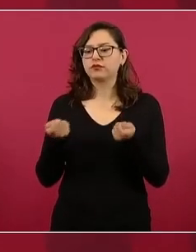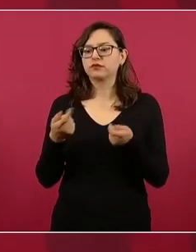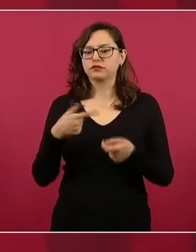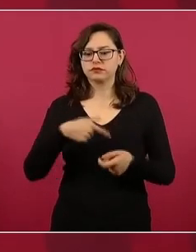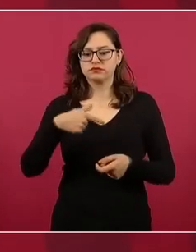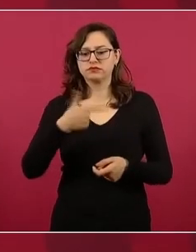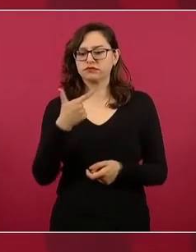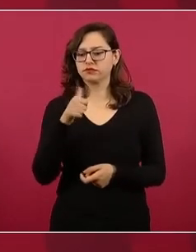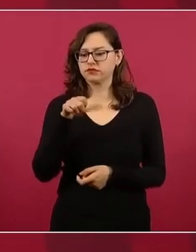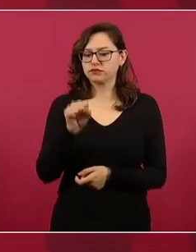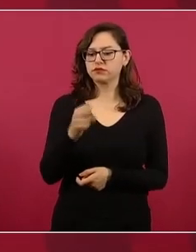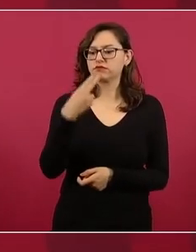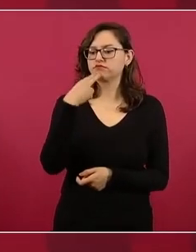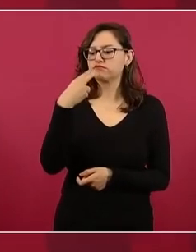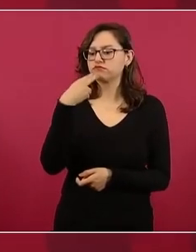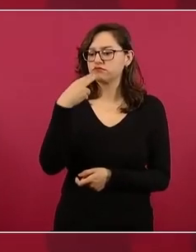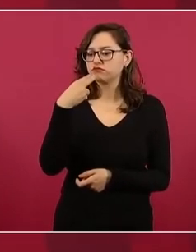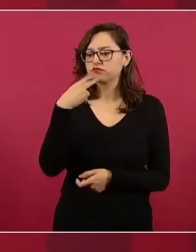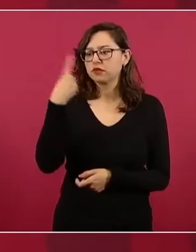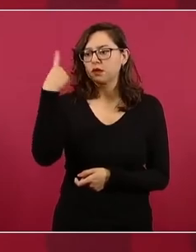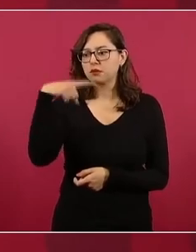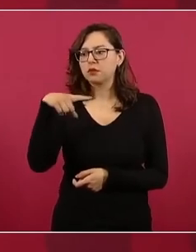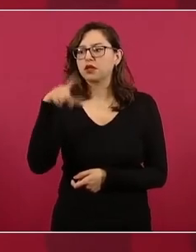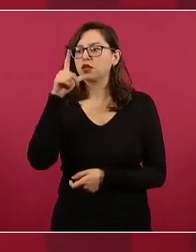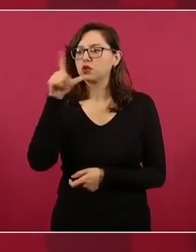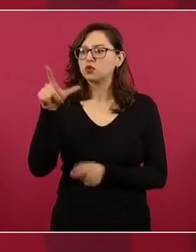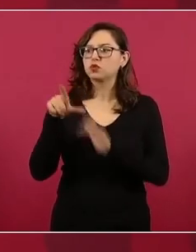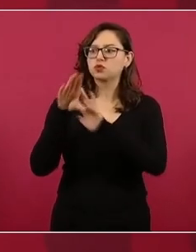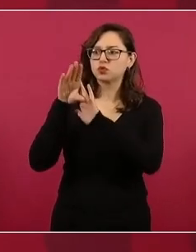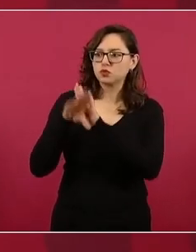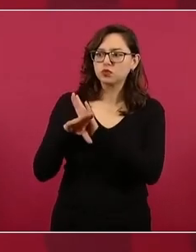Pero ellos también importan gas.